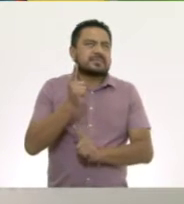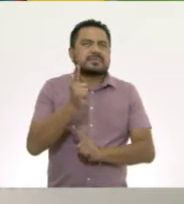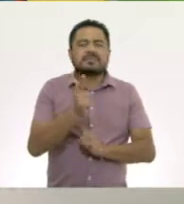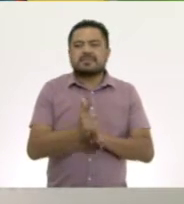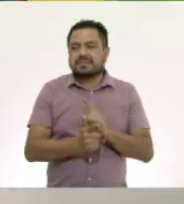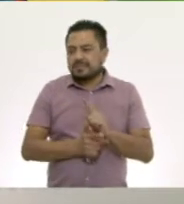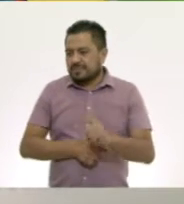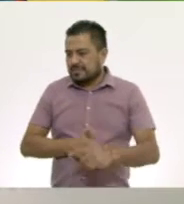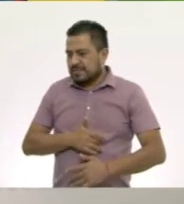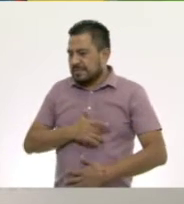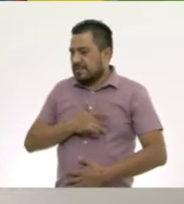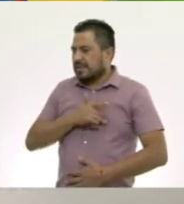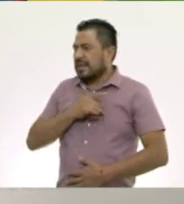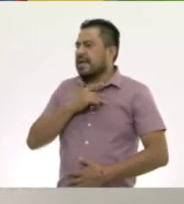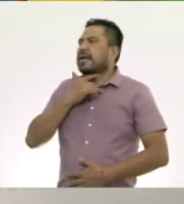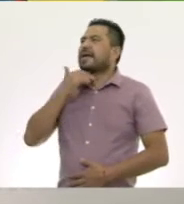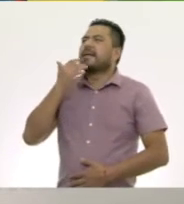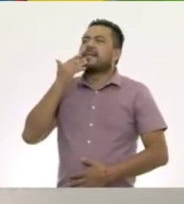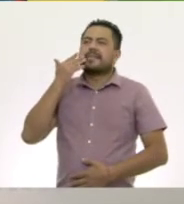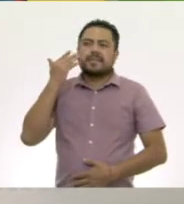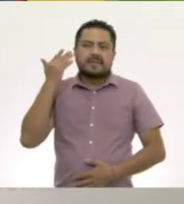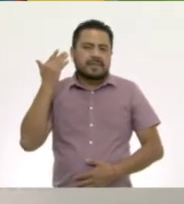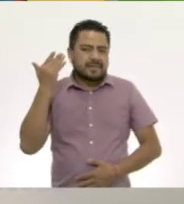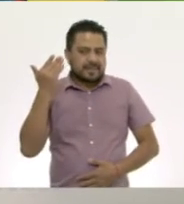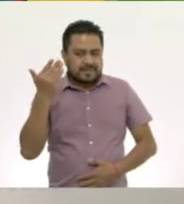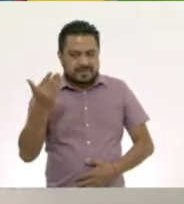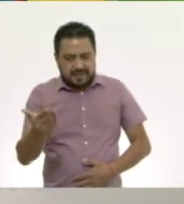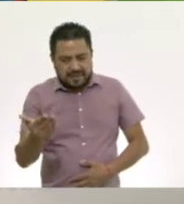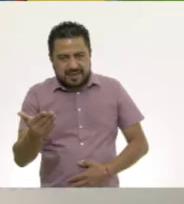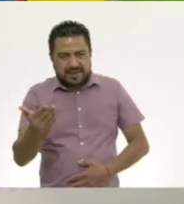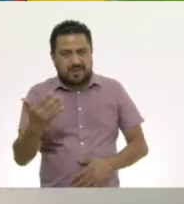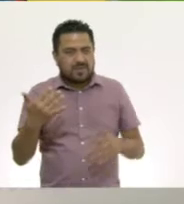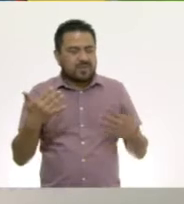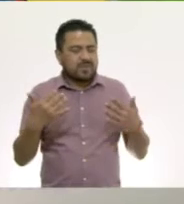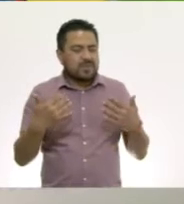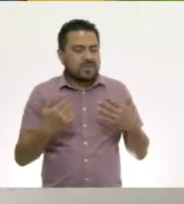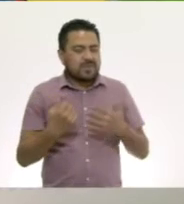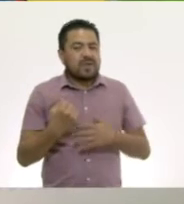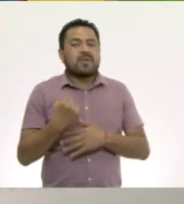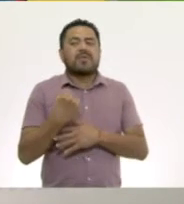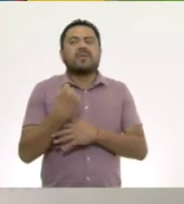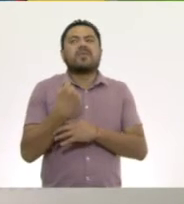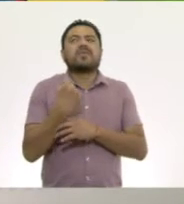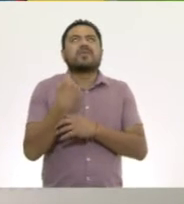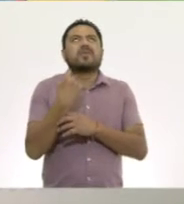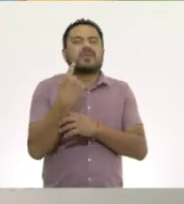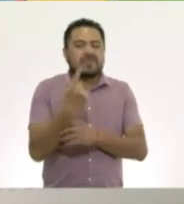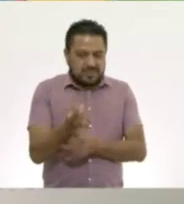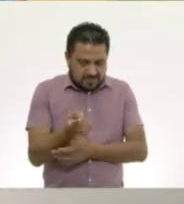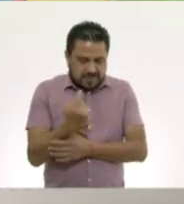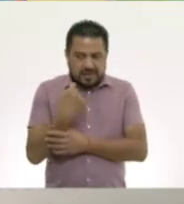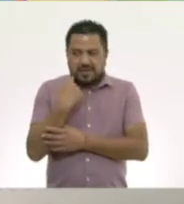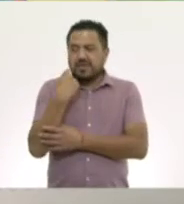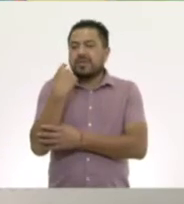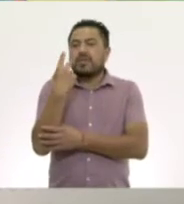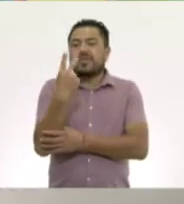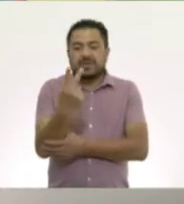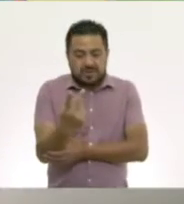parece perfecto. Una, dos,